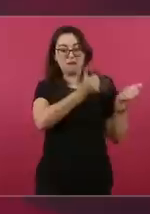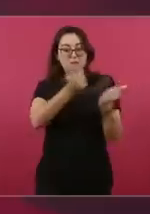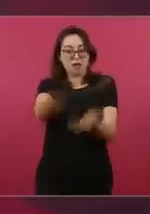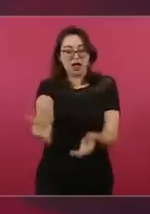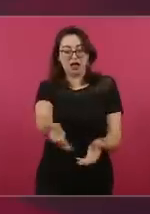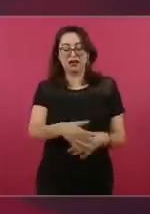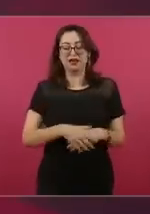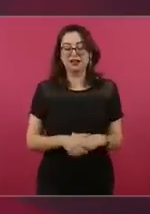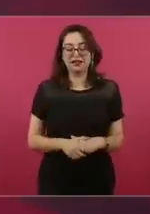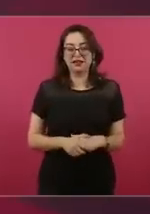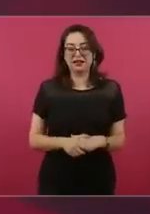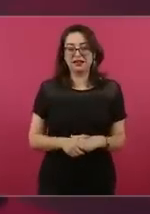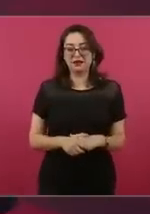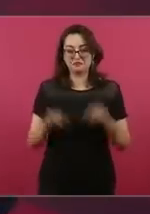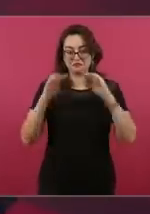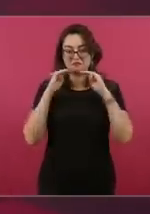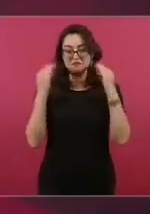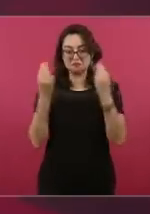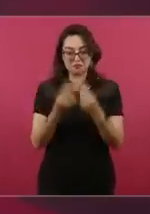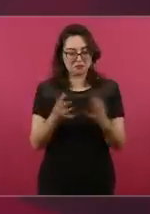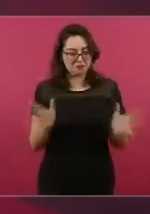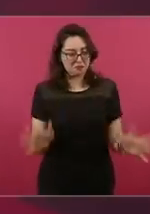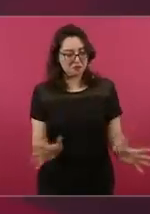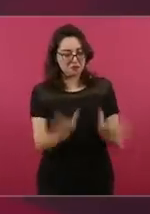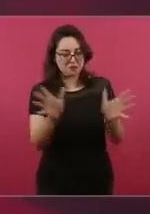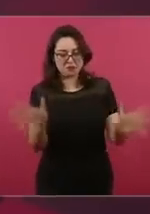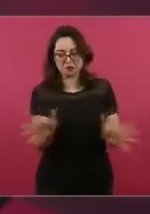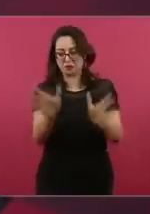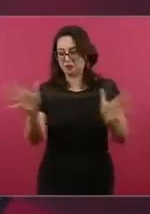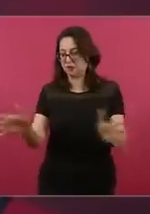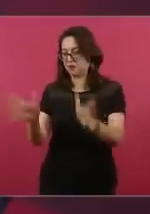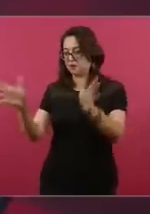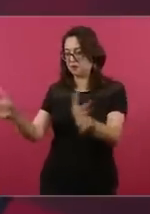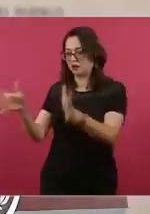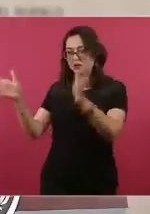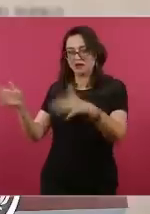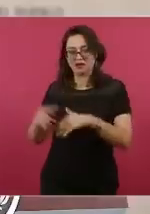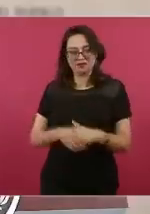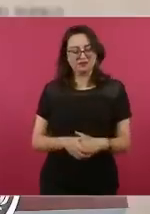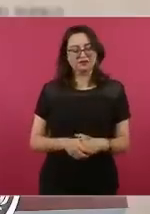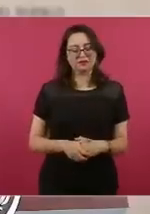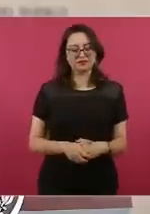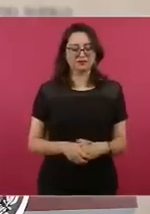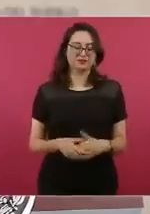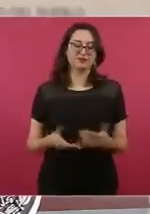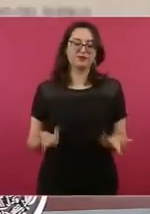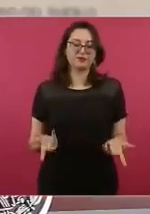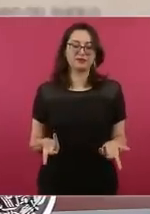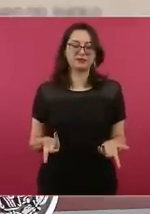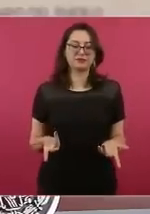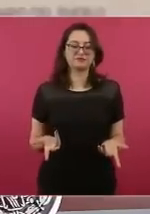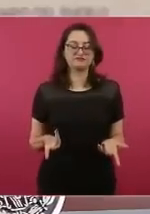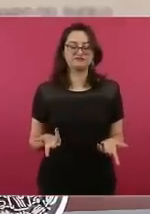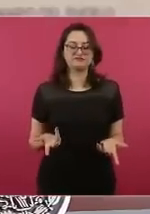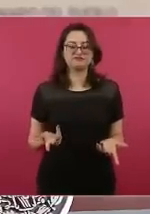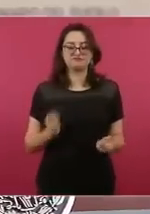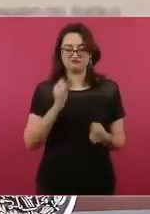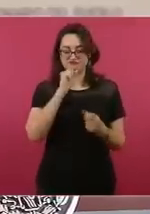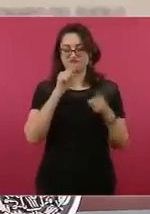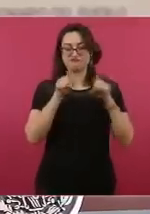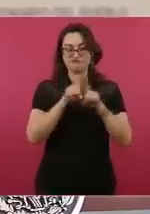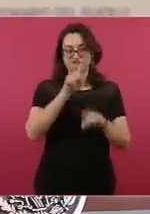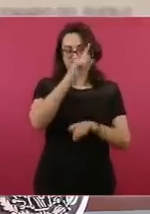pues fue un plan. Incluso se abrió una investigación en Estados Unidos,